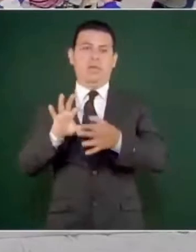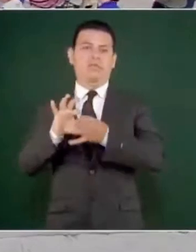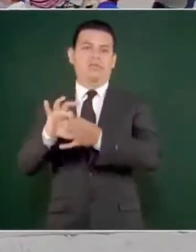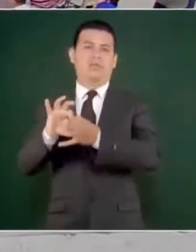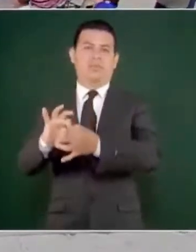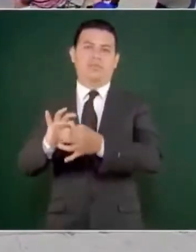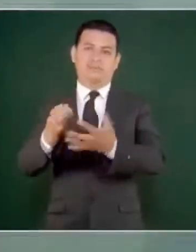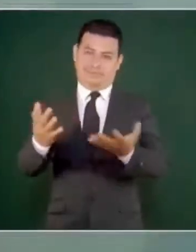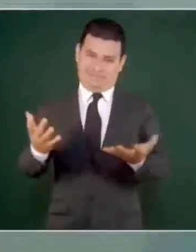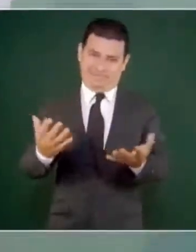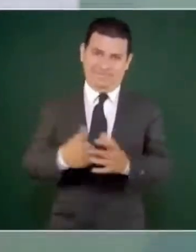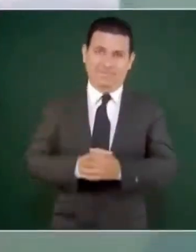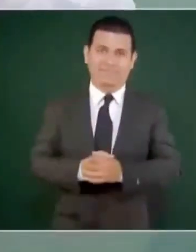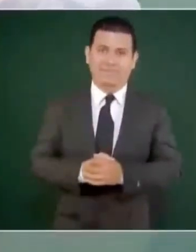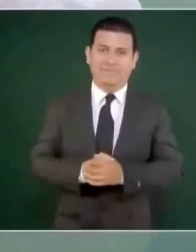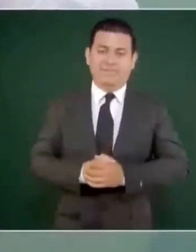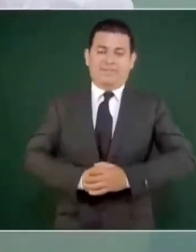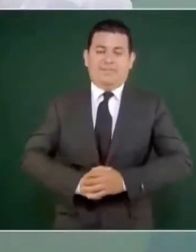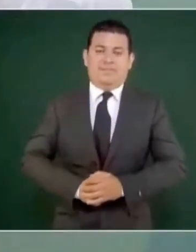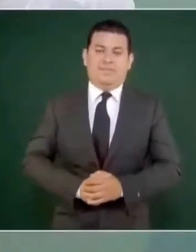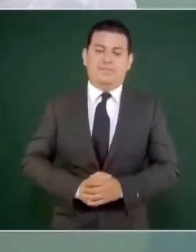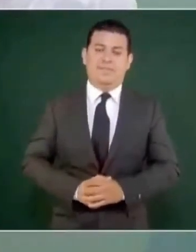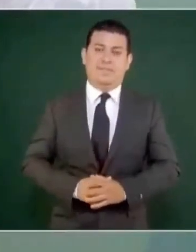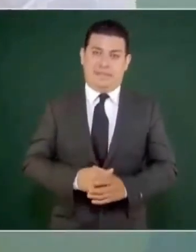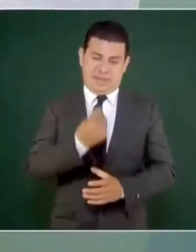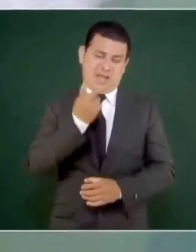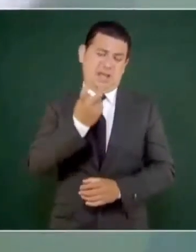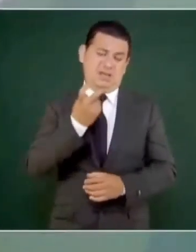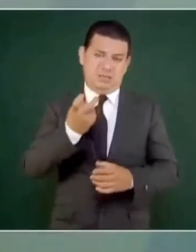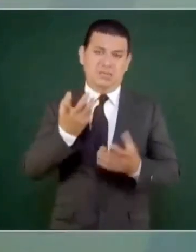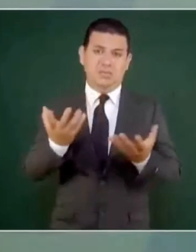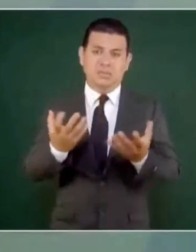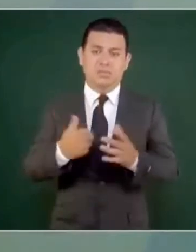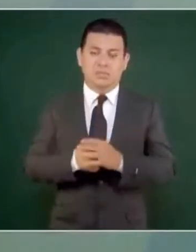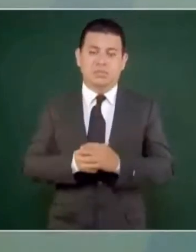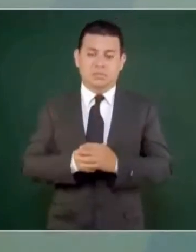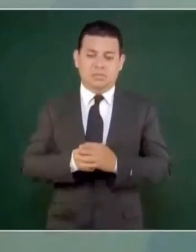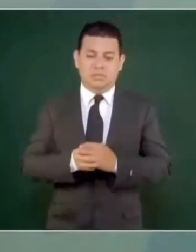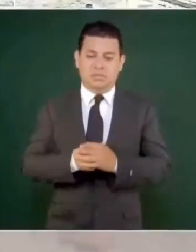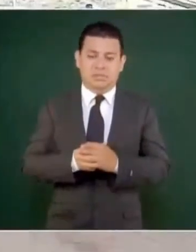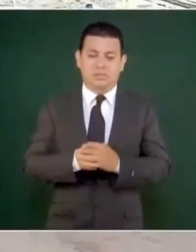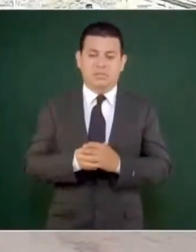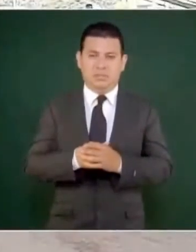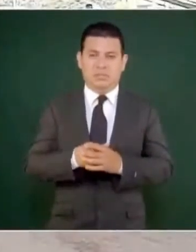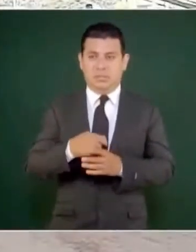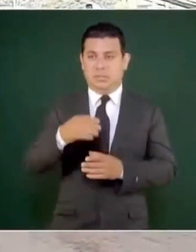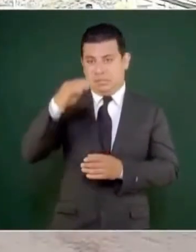Entonces, es eso, estoy bien del New York Times,